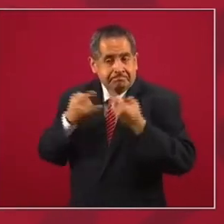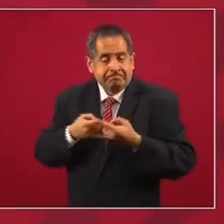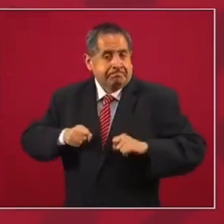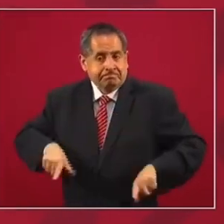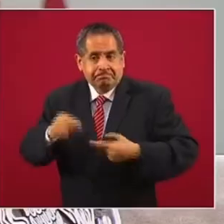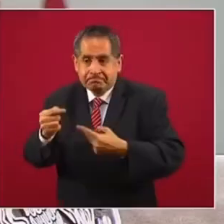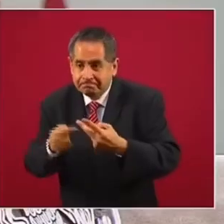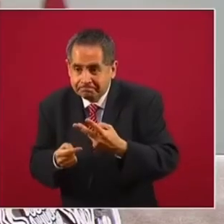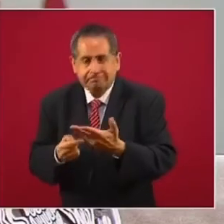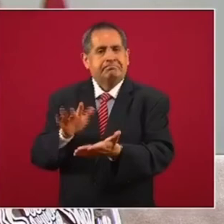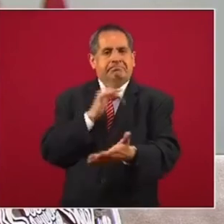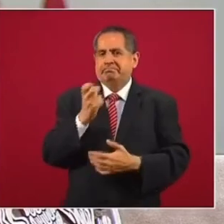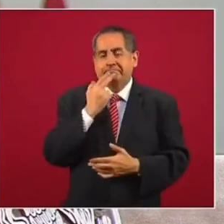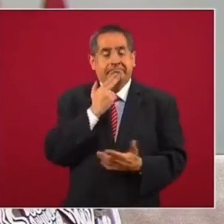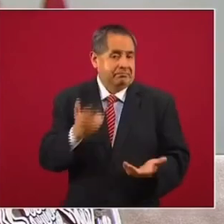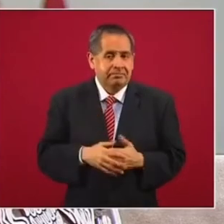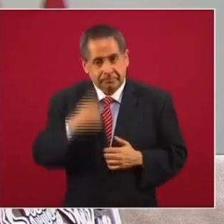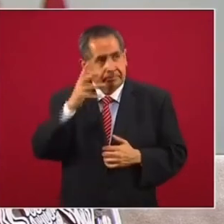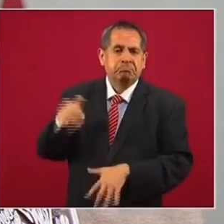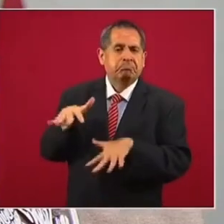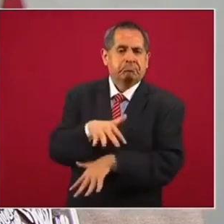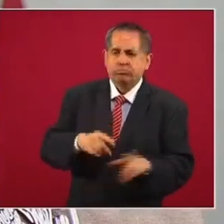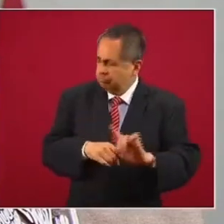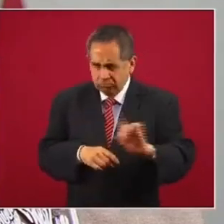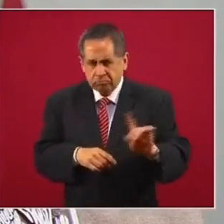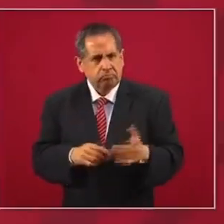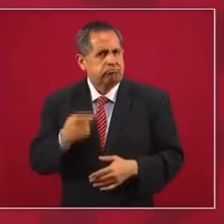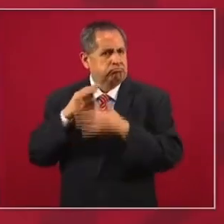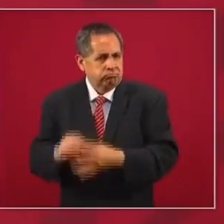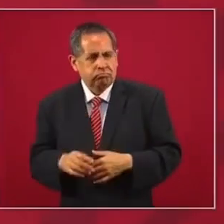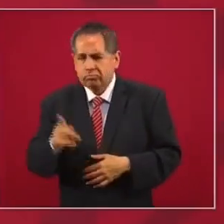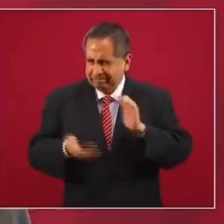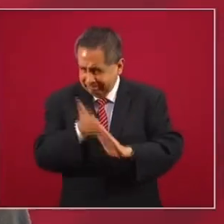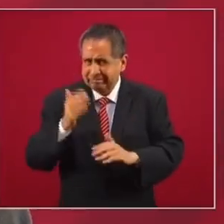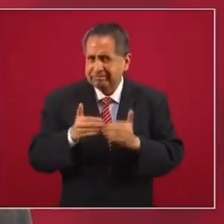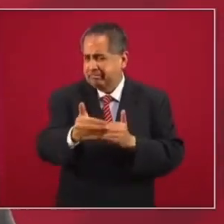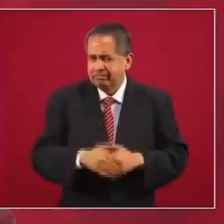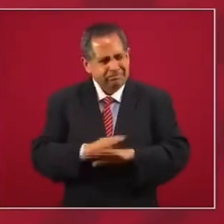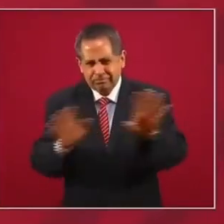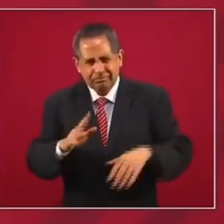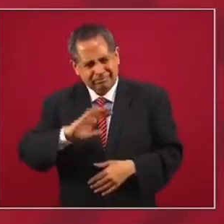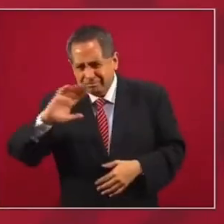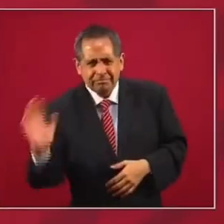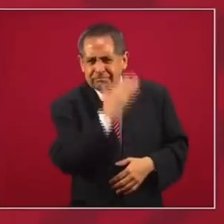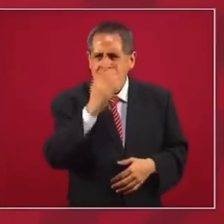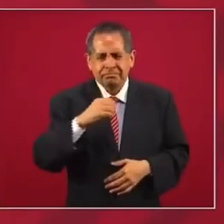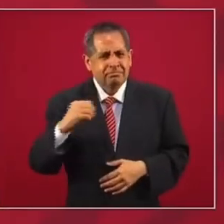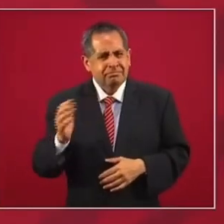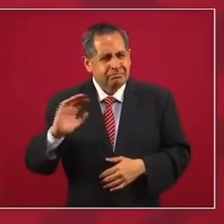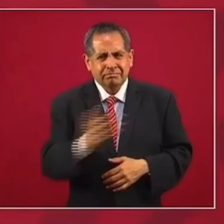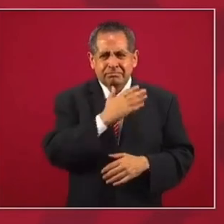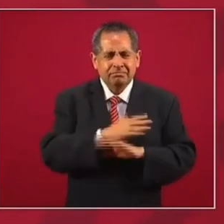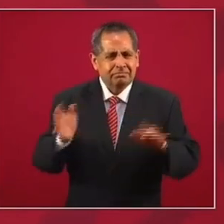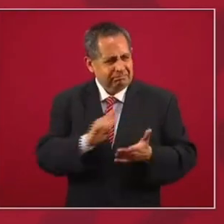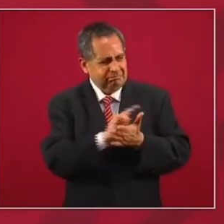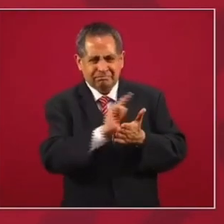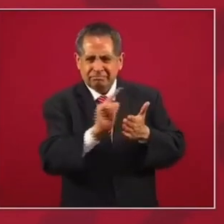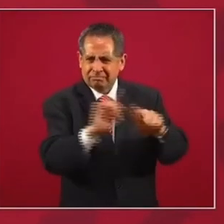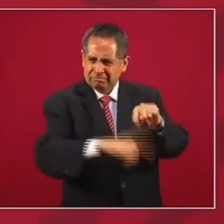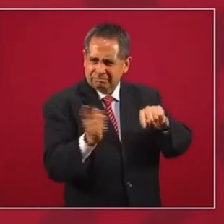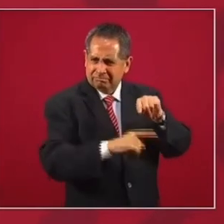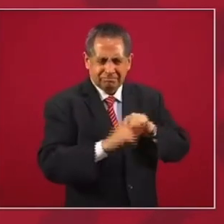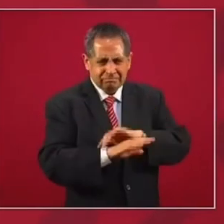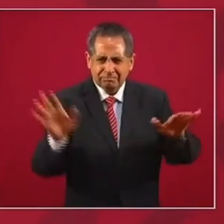Es que no se repitan. Nada de que el que no transa no avanza. Vamos a carajo con todo eso. Ya, a limpiar.